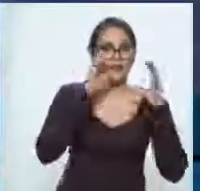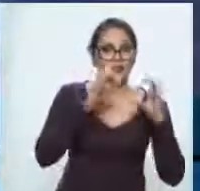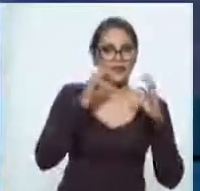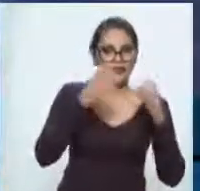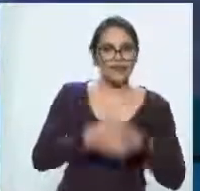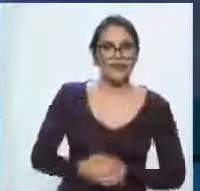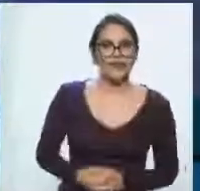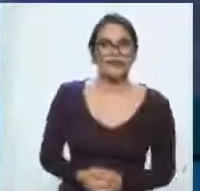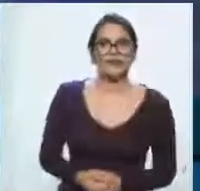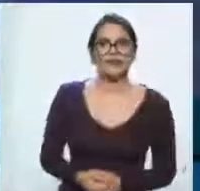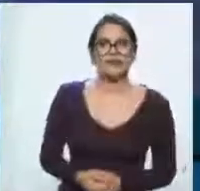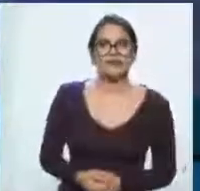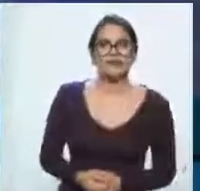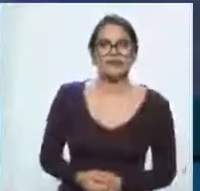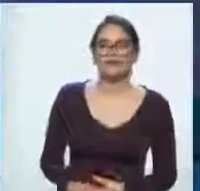mandan saludos de regreso, Víctor. Muchísimas gracias.